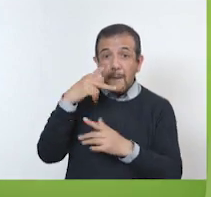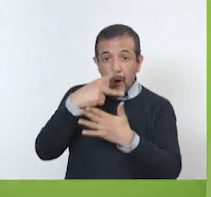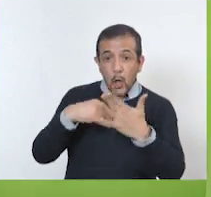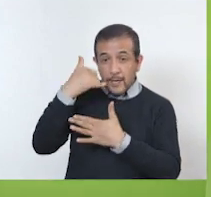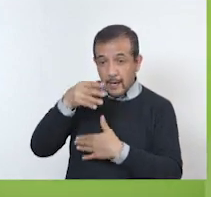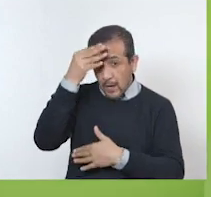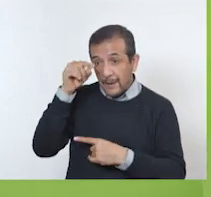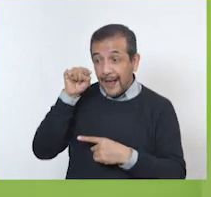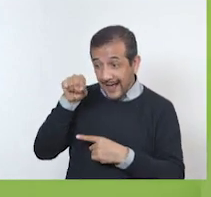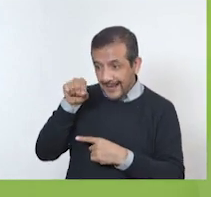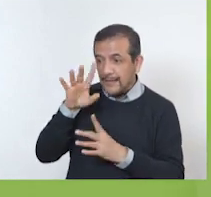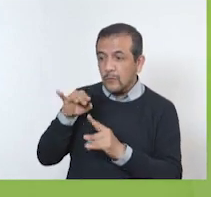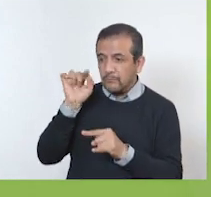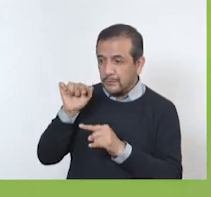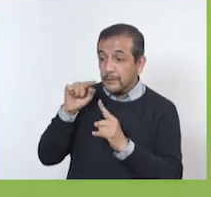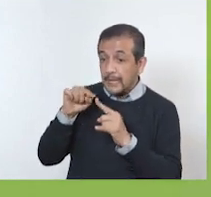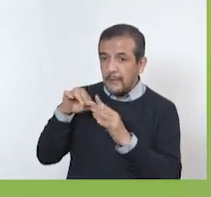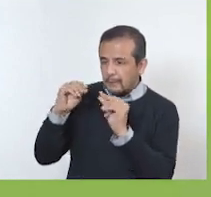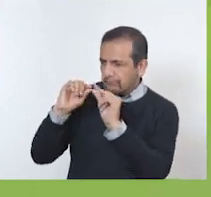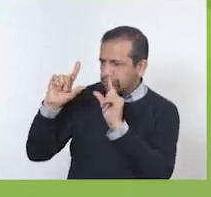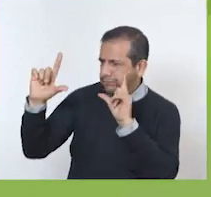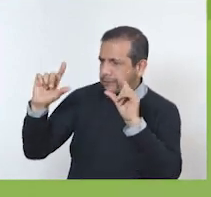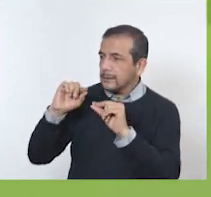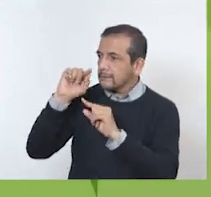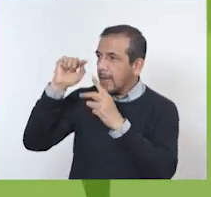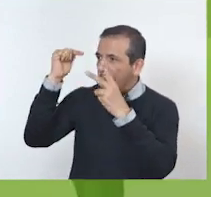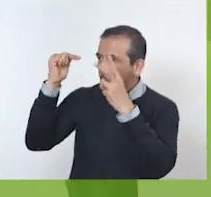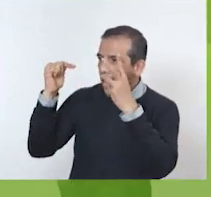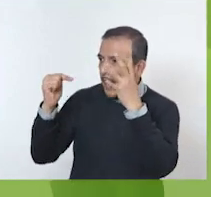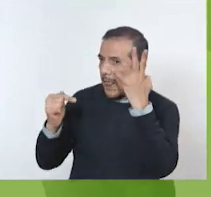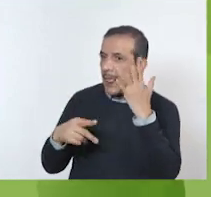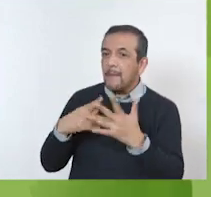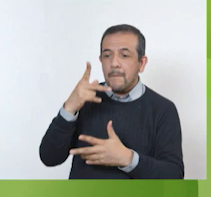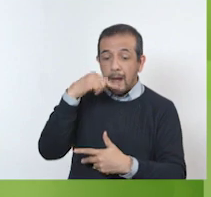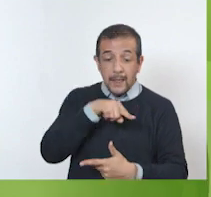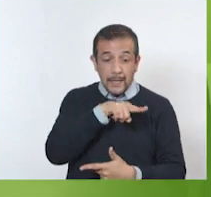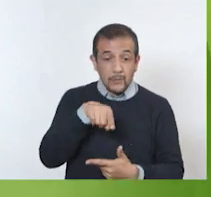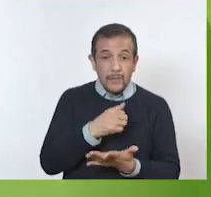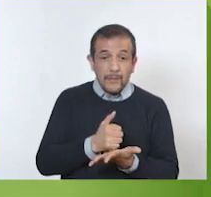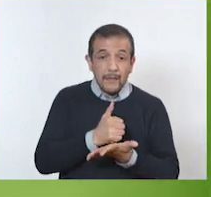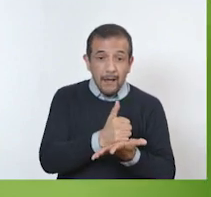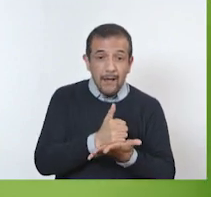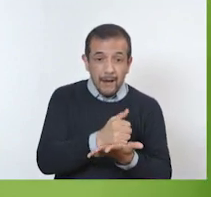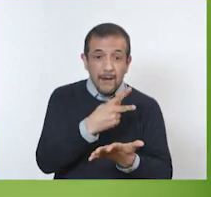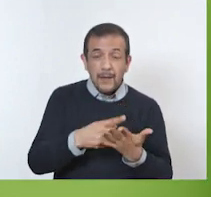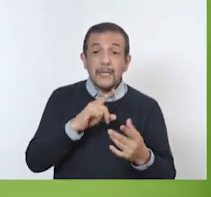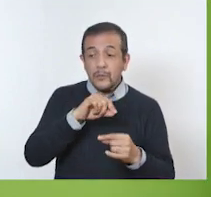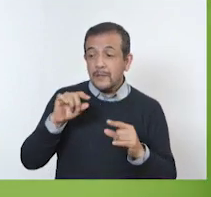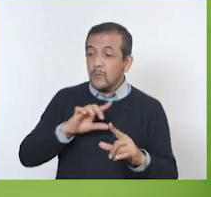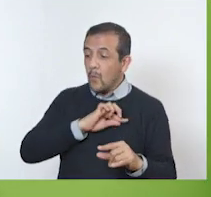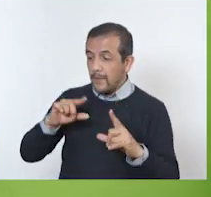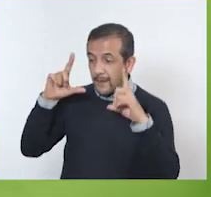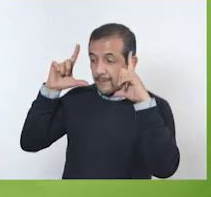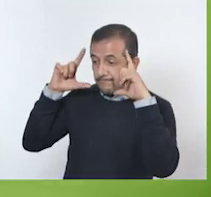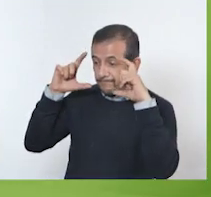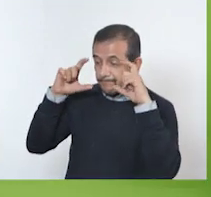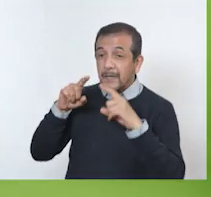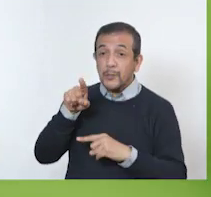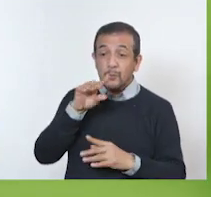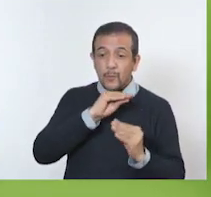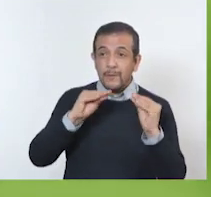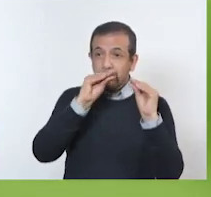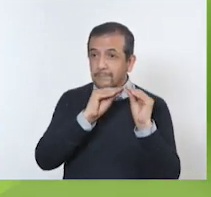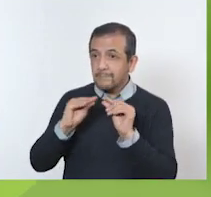de Aprendizaje. Ahí encontrarán muchas ideas para ayudarlos en sus proyectos. Y además pueden tomarle una foto a su maqueta